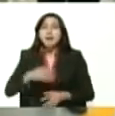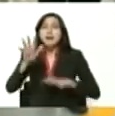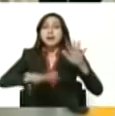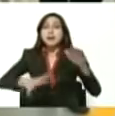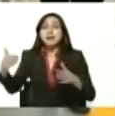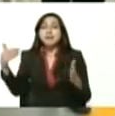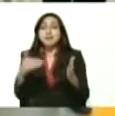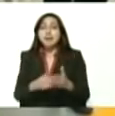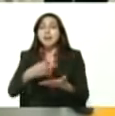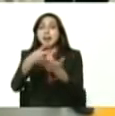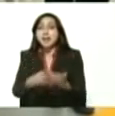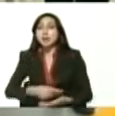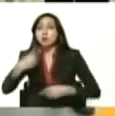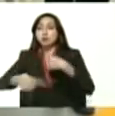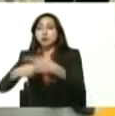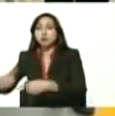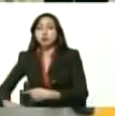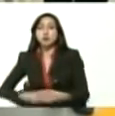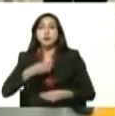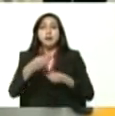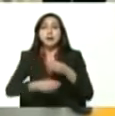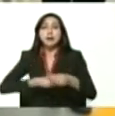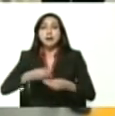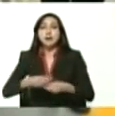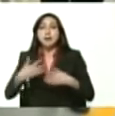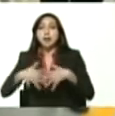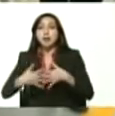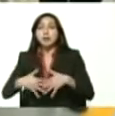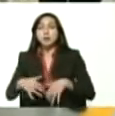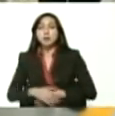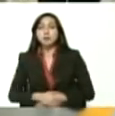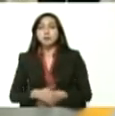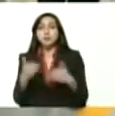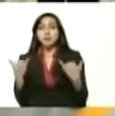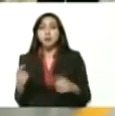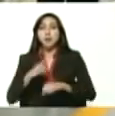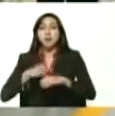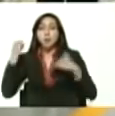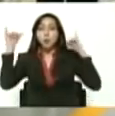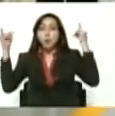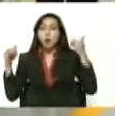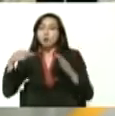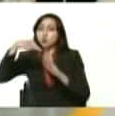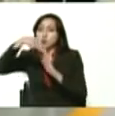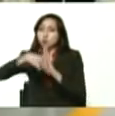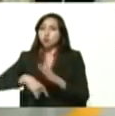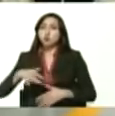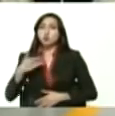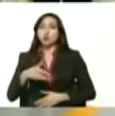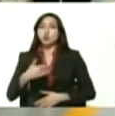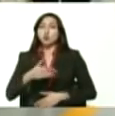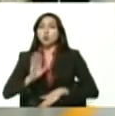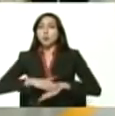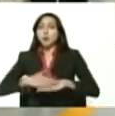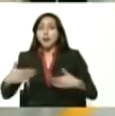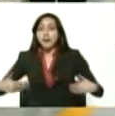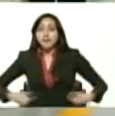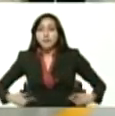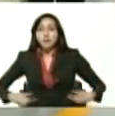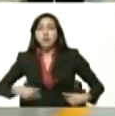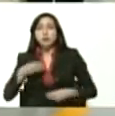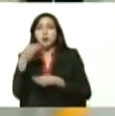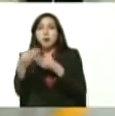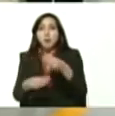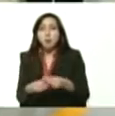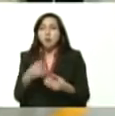kilos día y están en un momento de profunda celebración porque con profundo esfuerzo con